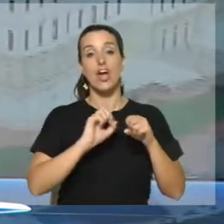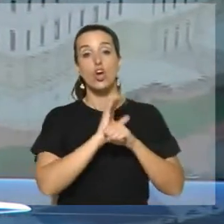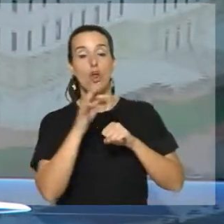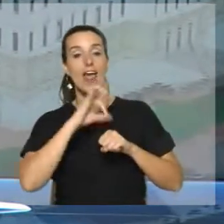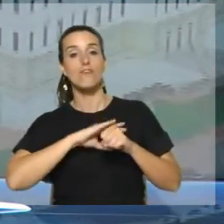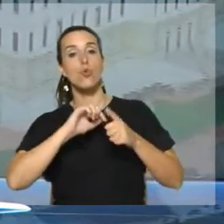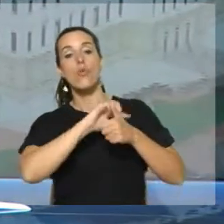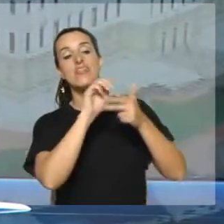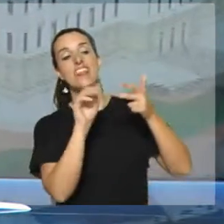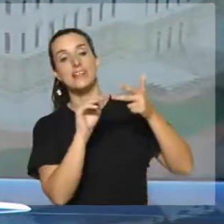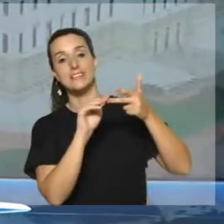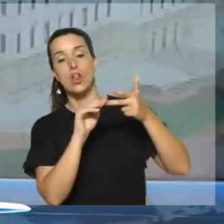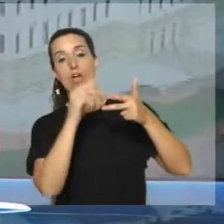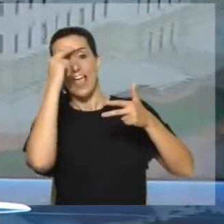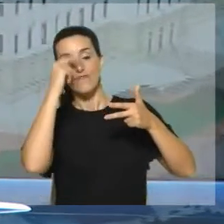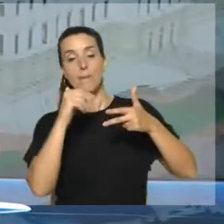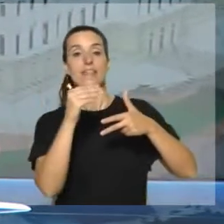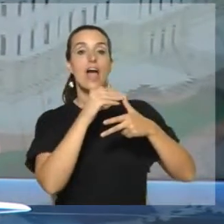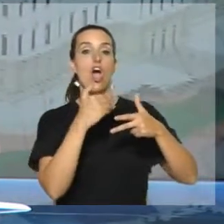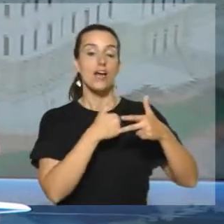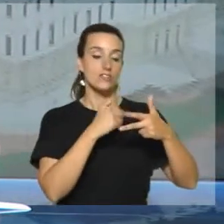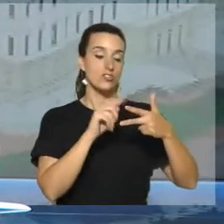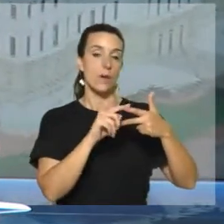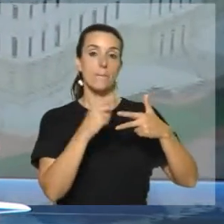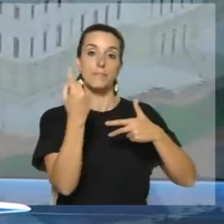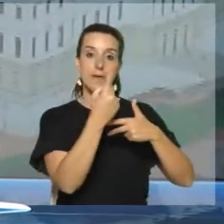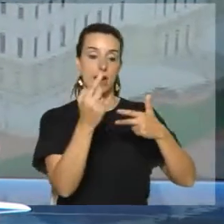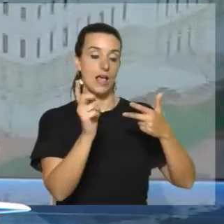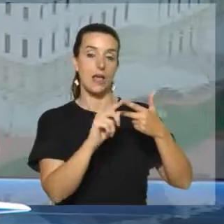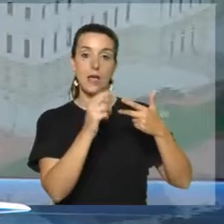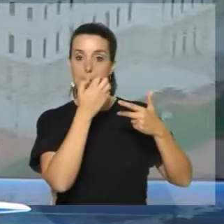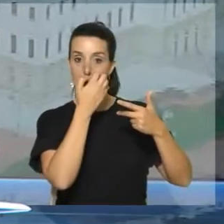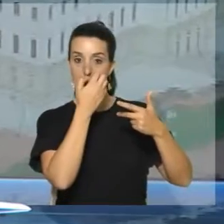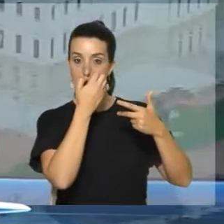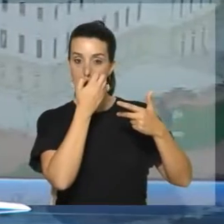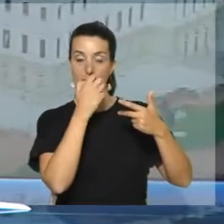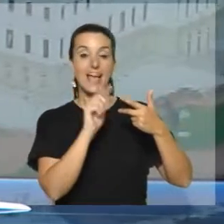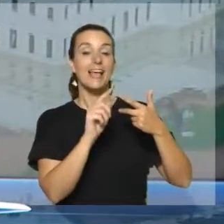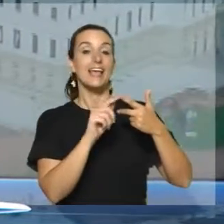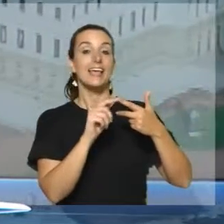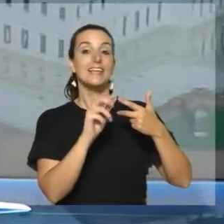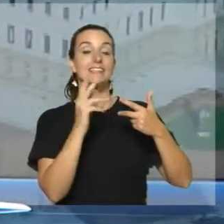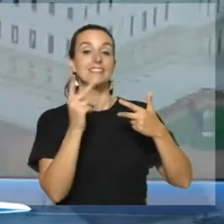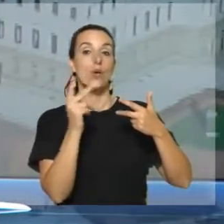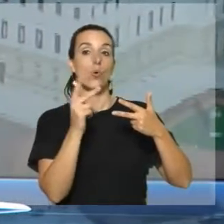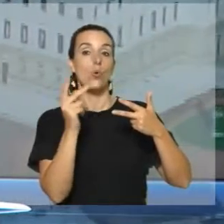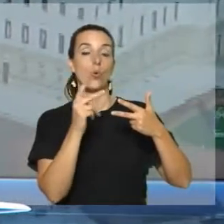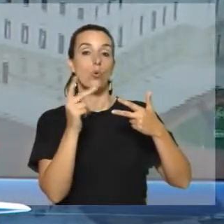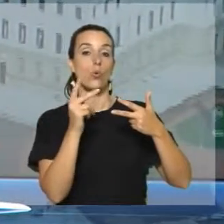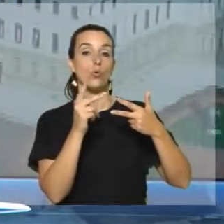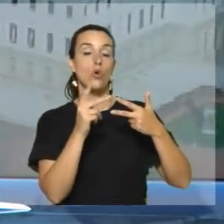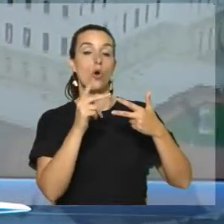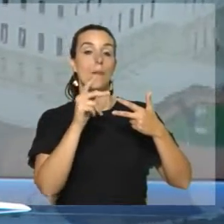de muerte ese año. Las enfermedades cardiovasculares fueron la primera causa de los decesos y en segundo lugar se ubicaron las